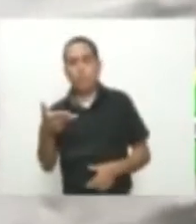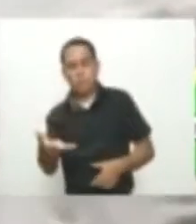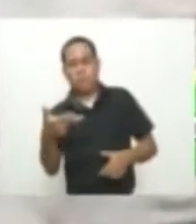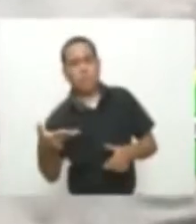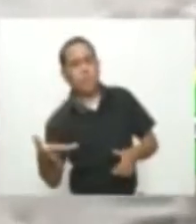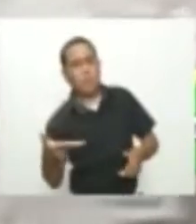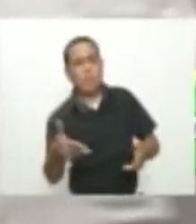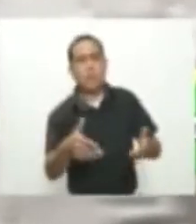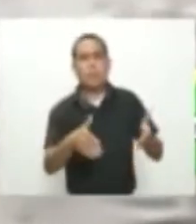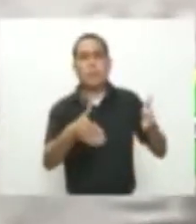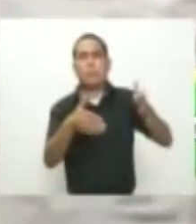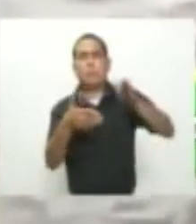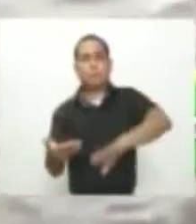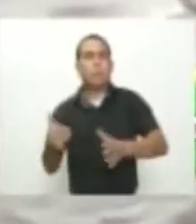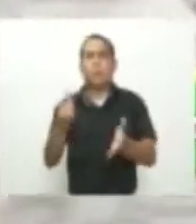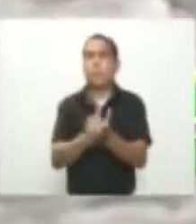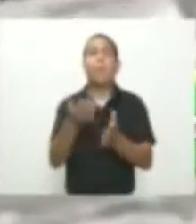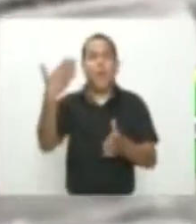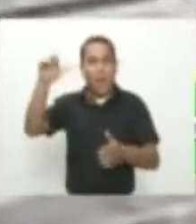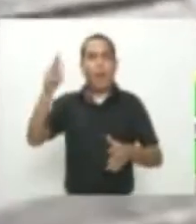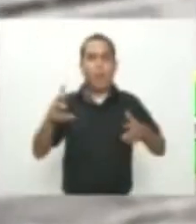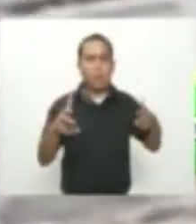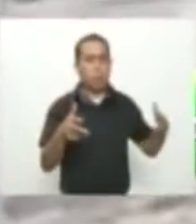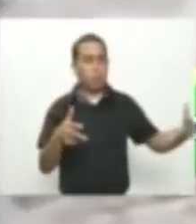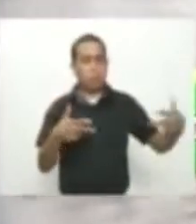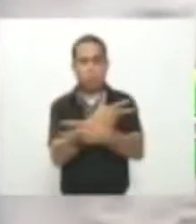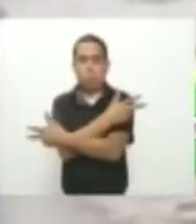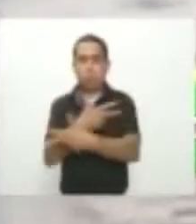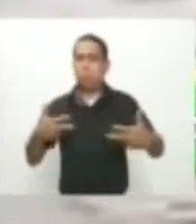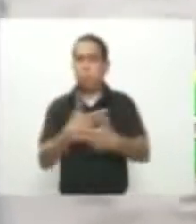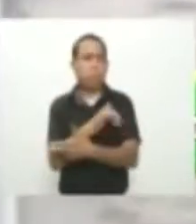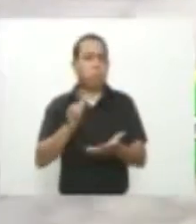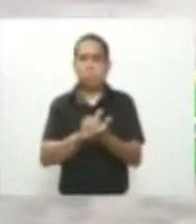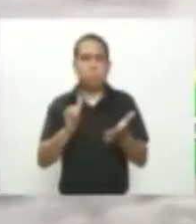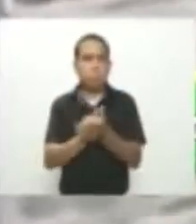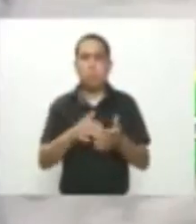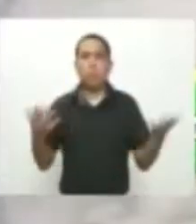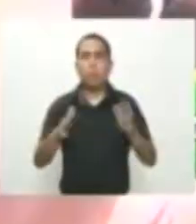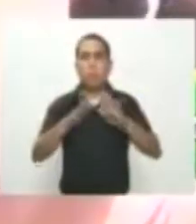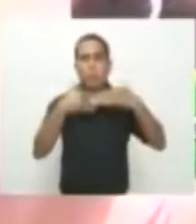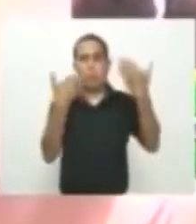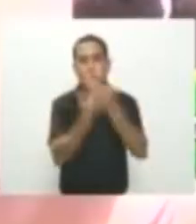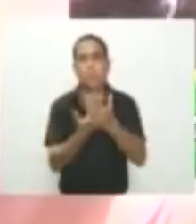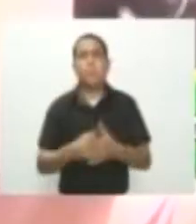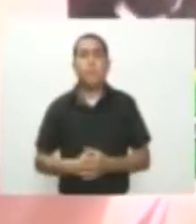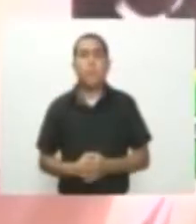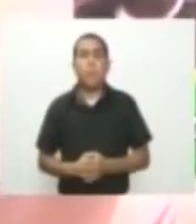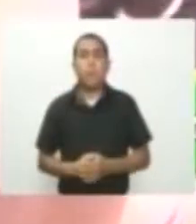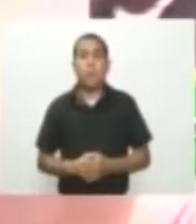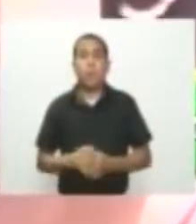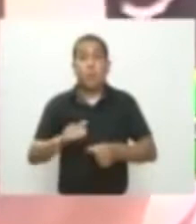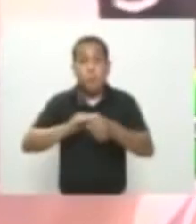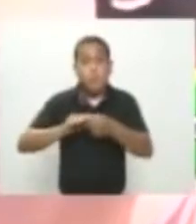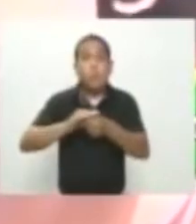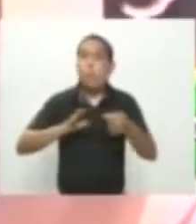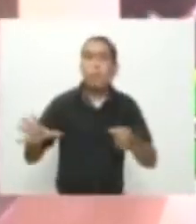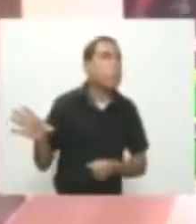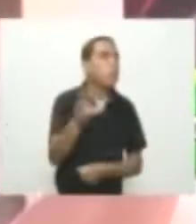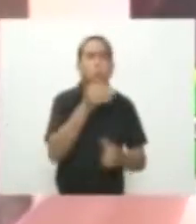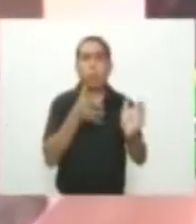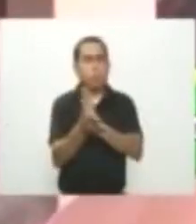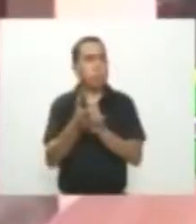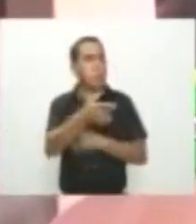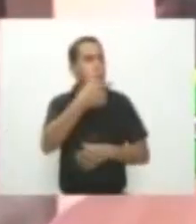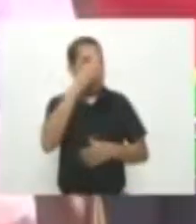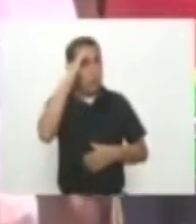La misma por la que pasó en varias oportunidades el último año Camino a la escuela En el barrio todos coinciden en que Jordi era un